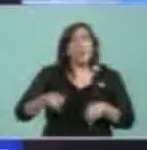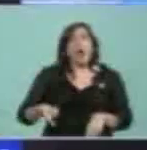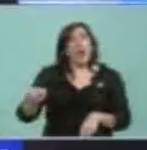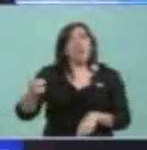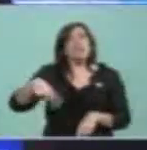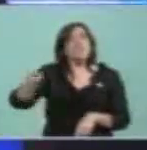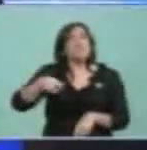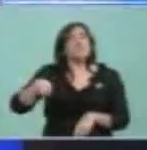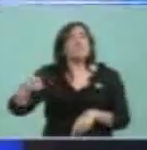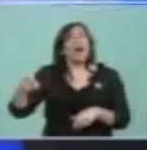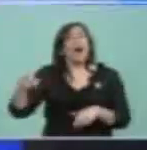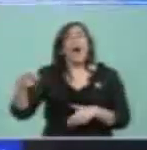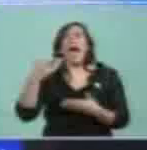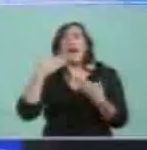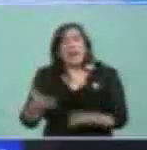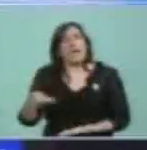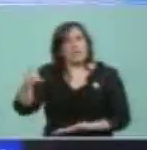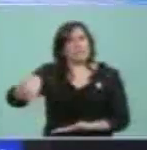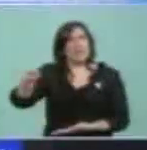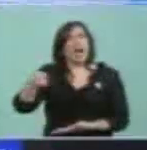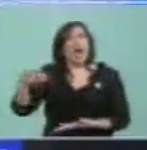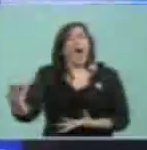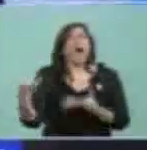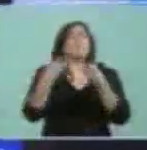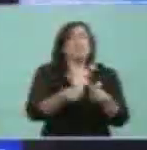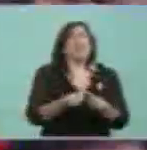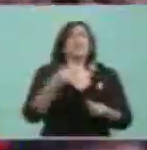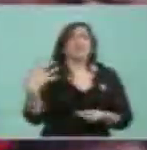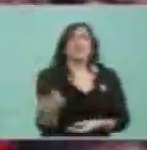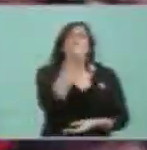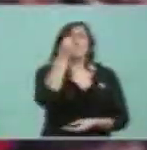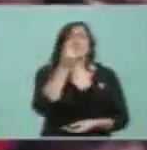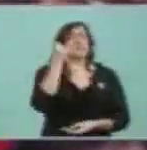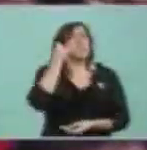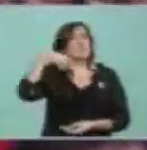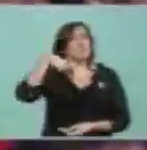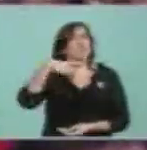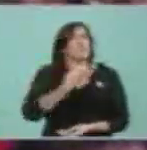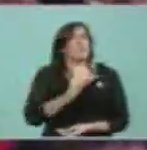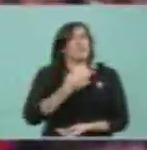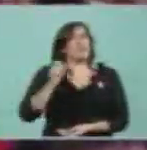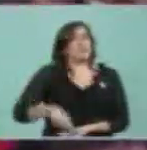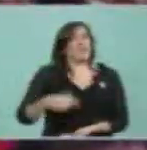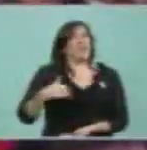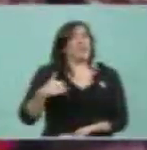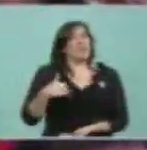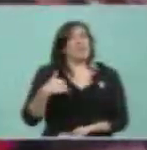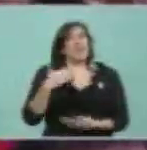a la recuperación de la soberanía hidrocarburífera de la República Argentina.